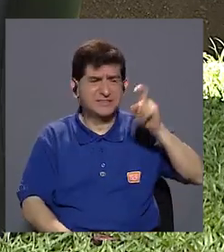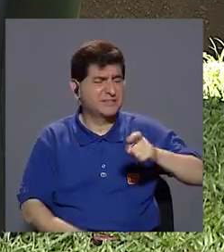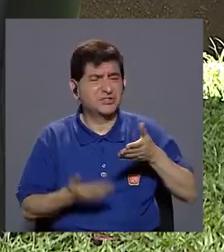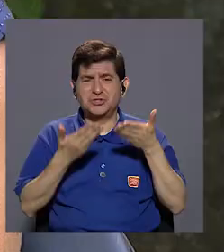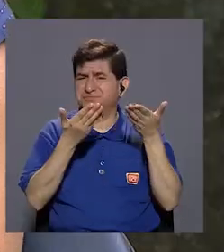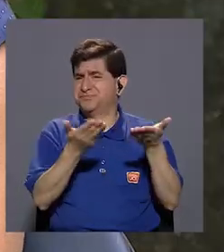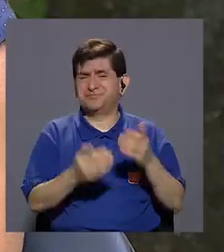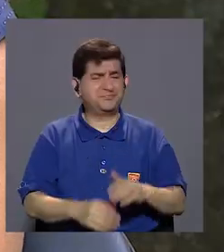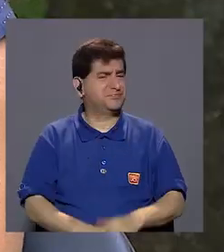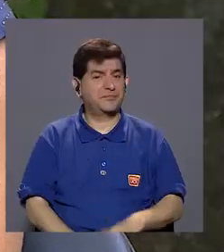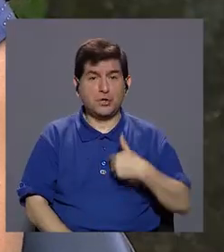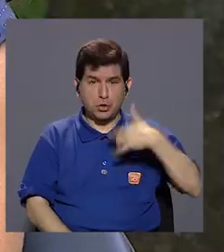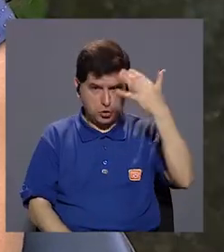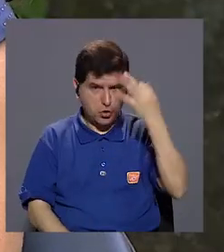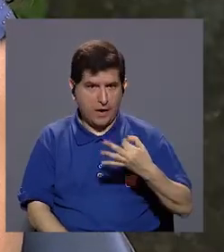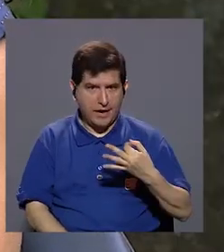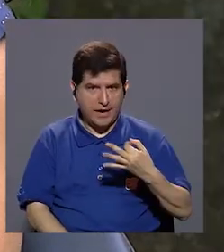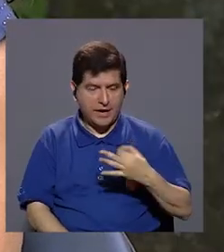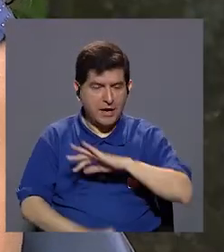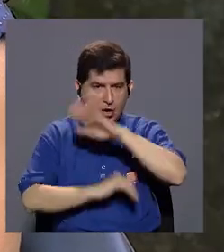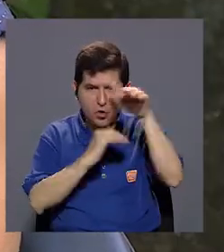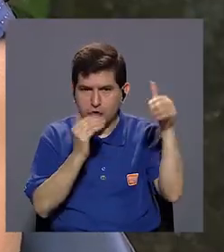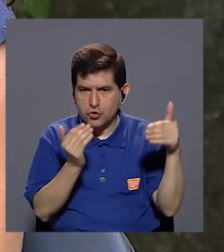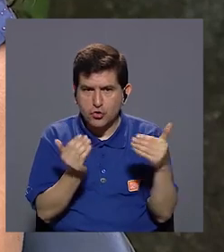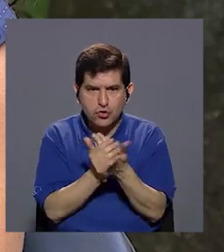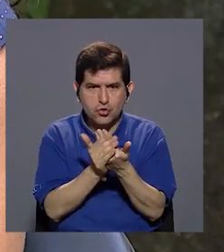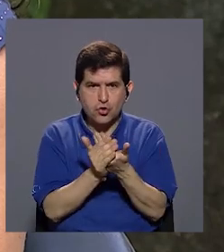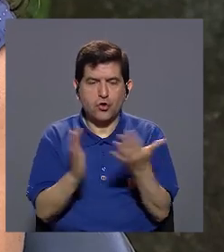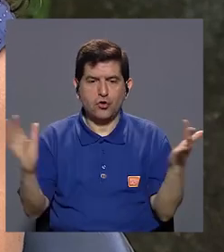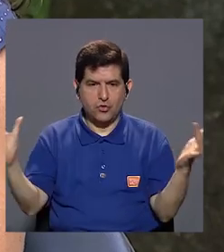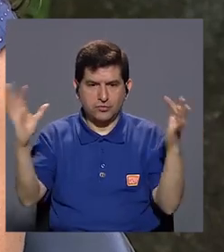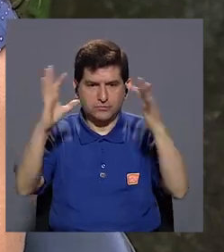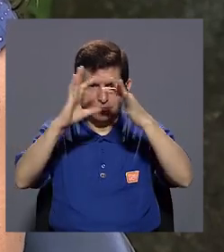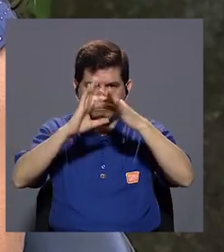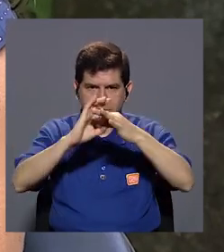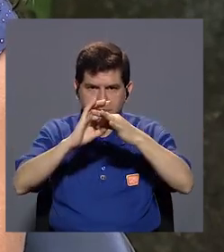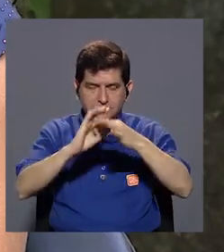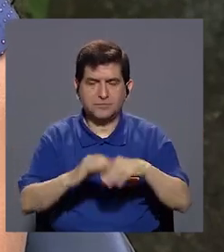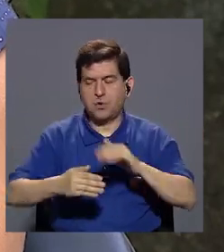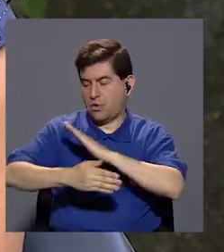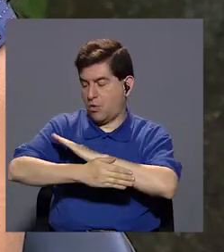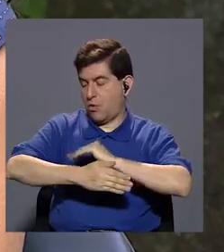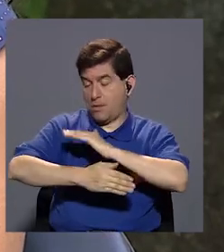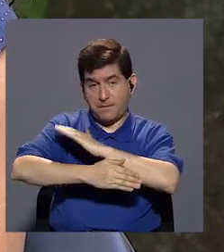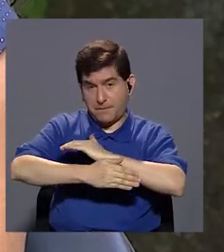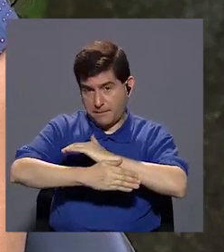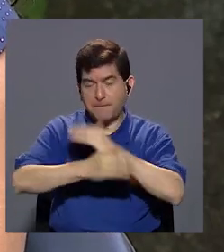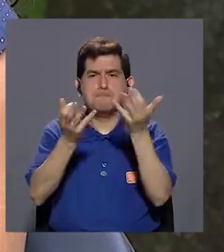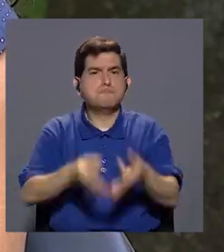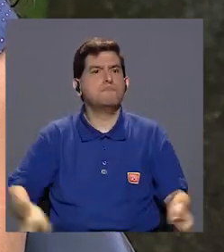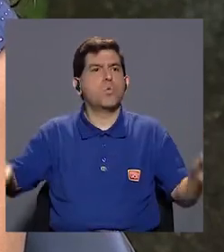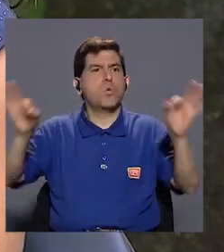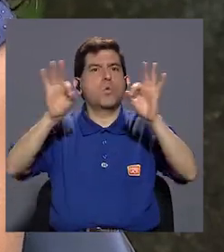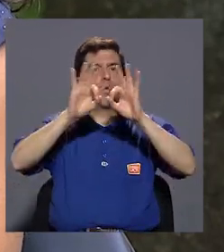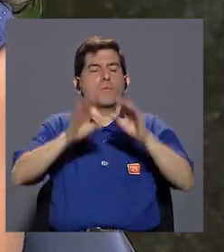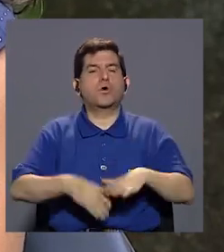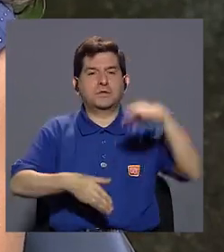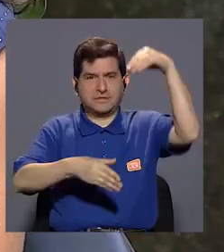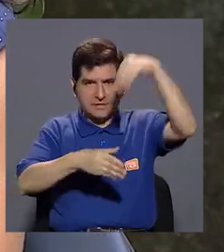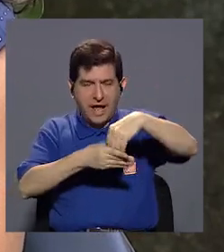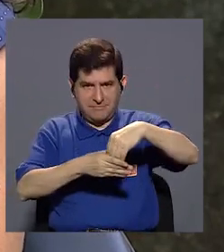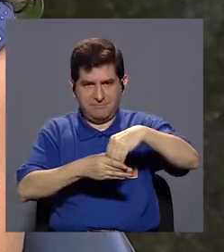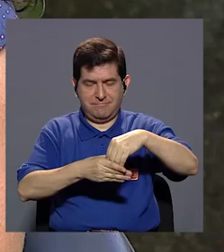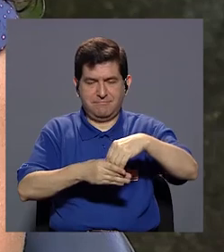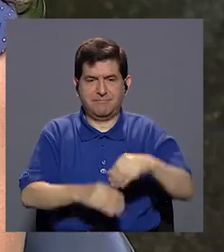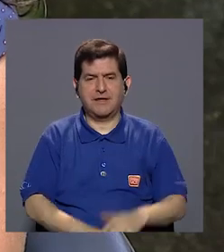necesitan, entonces yo creo que todo lo que tenga que ver con la mascota es muy importante tomarlo en cuenta